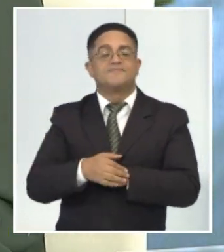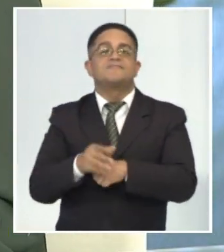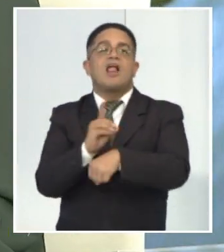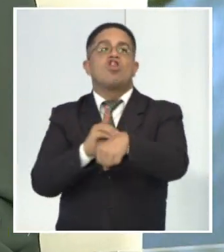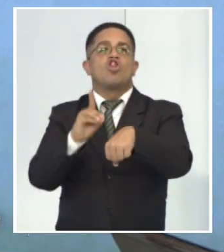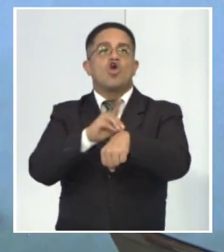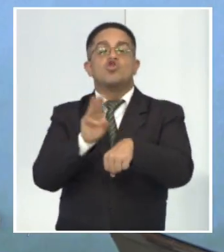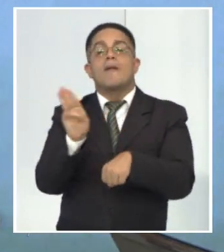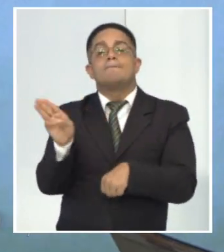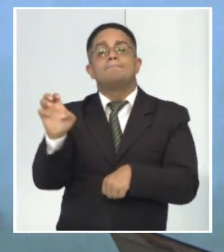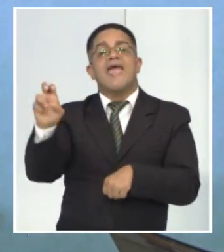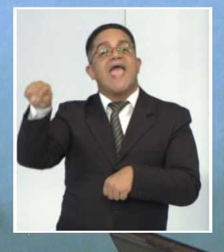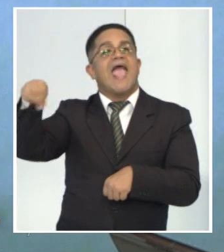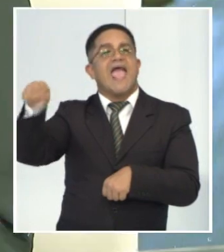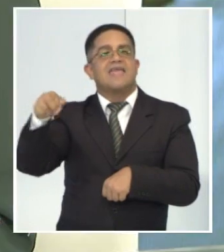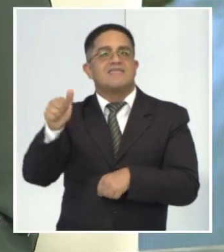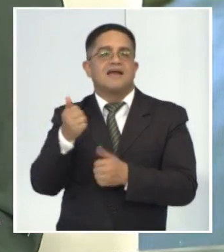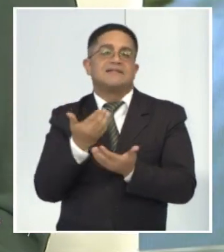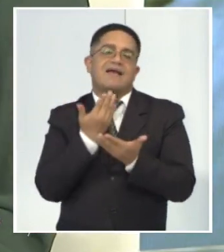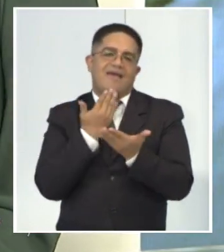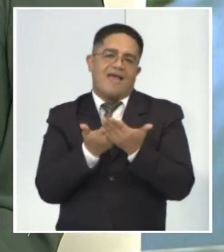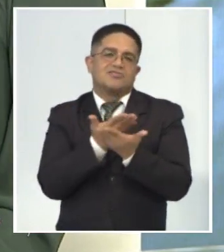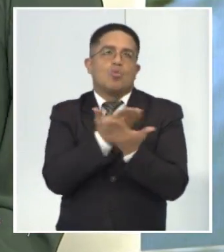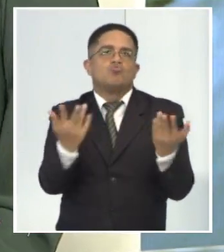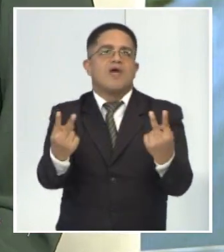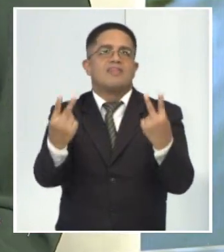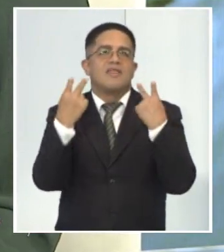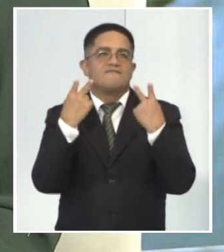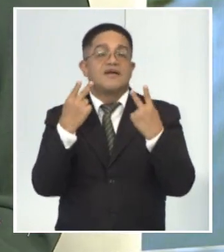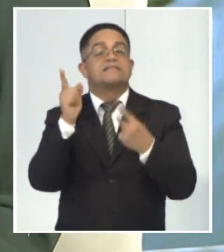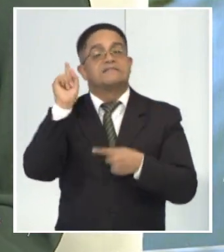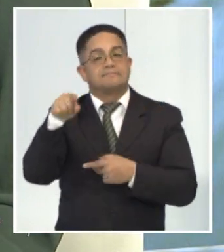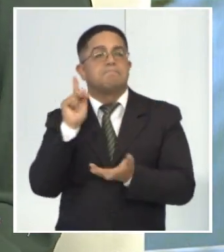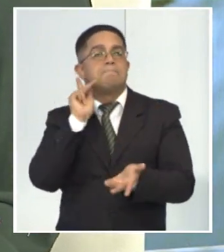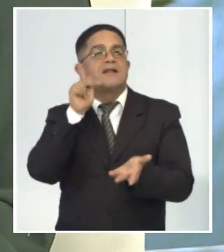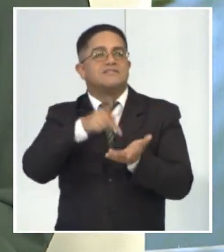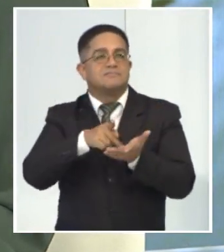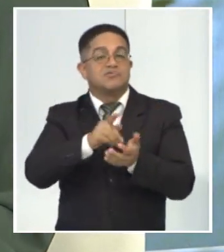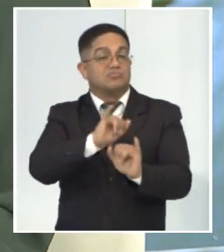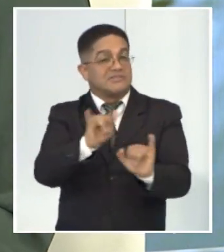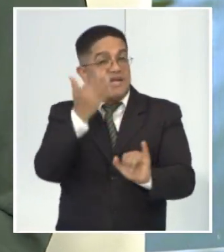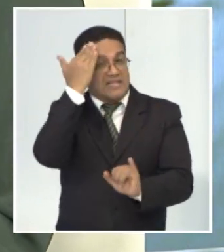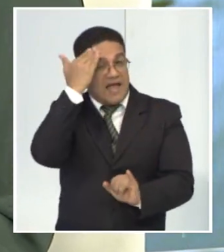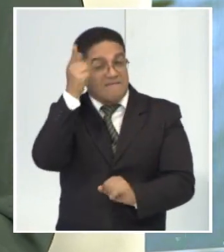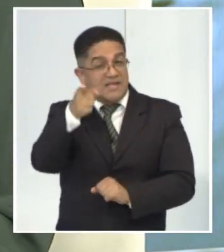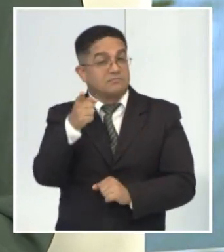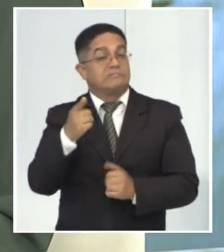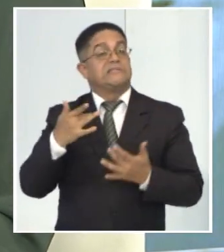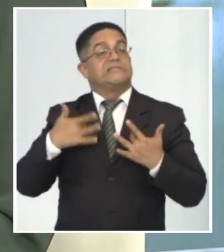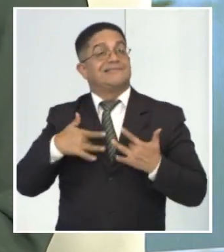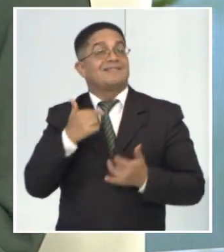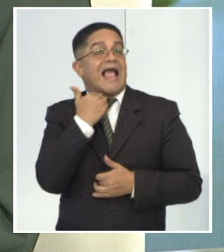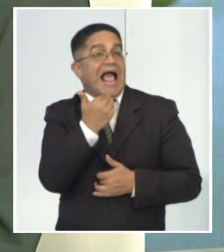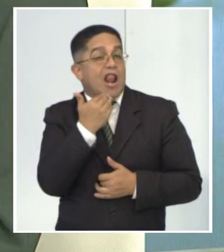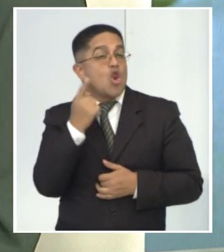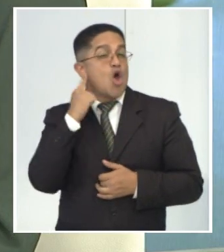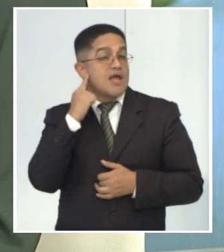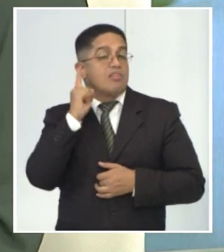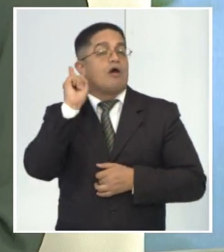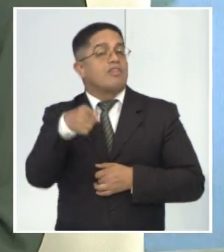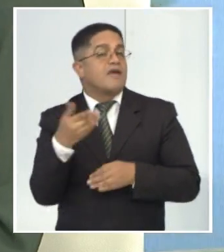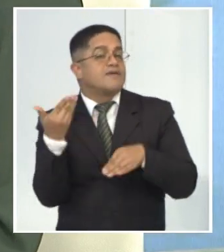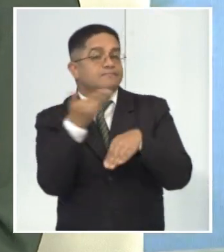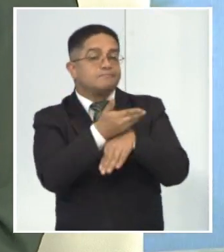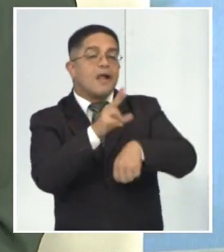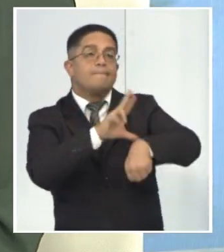Pena Prato nos estuvo acompañando. Gracias a ustedes por la sintonía, la participación. Ya saben, ante cualquier síntoma en nuestros oídos hay que acudir al